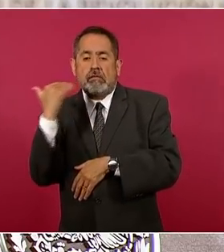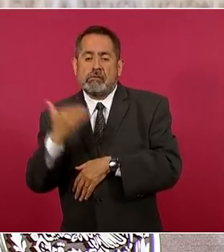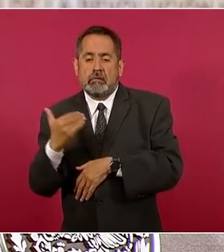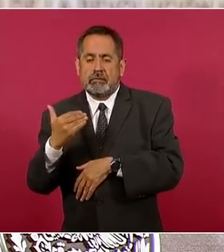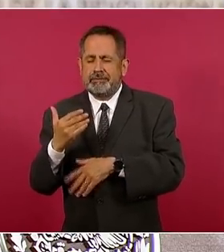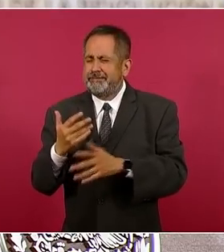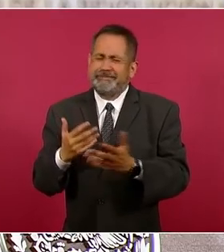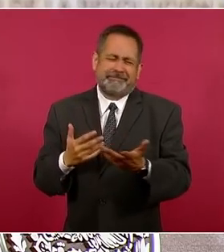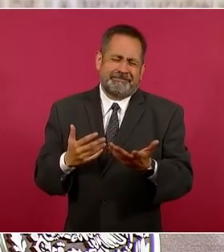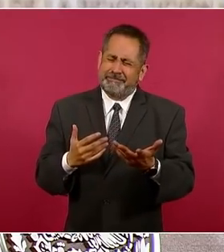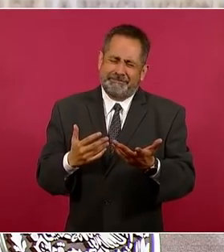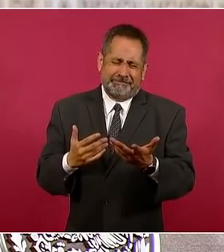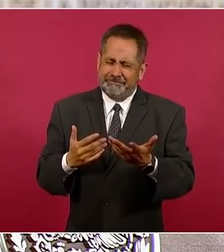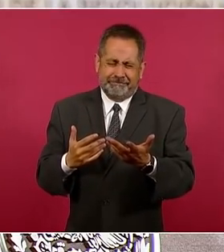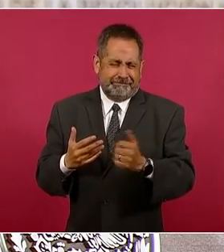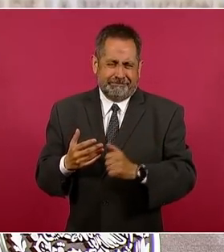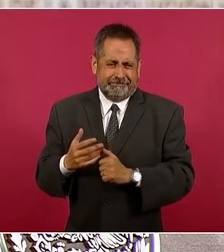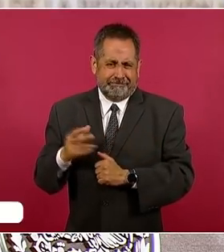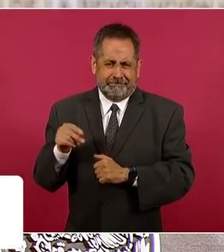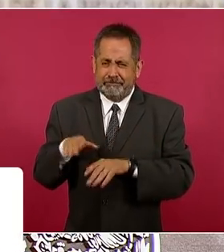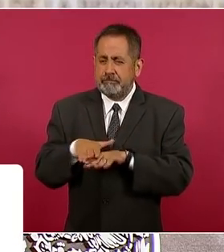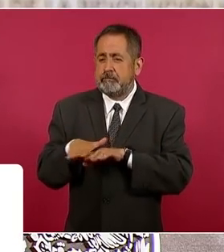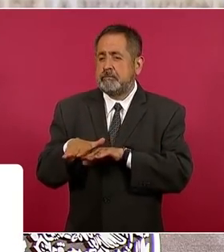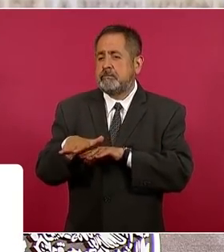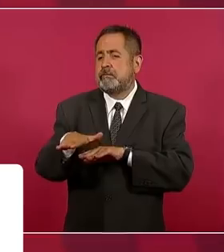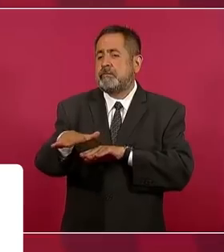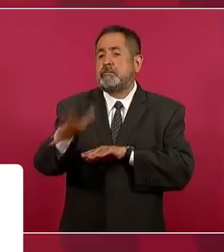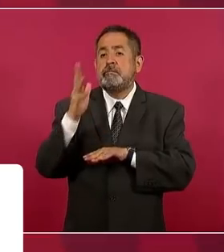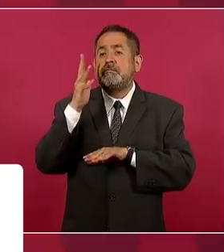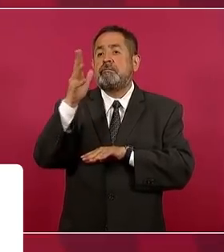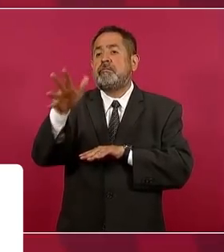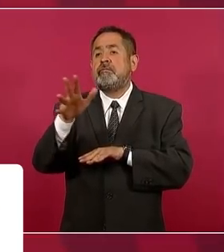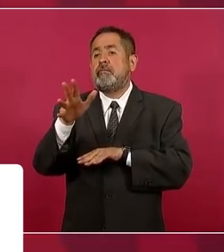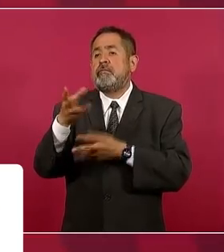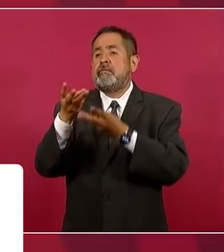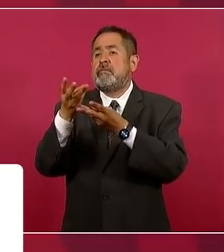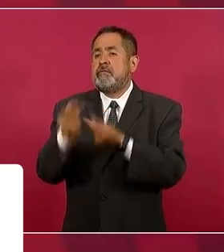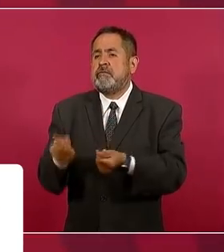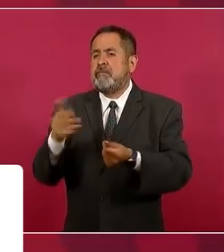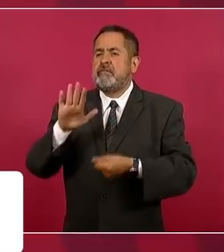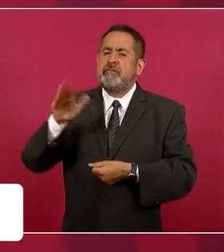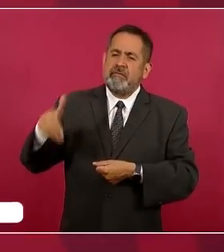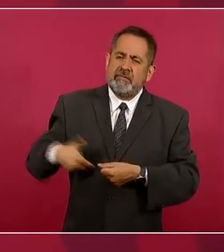que vaya a ocasionar una desgracia.